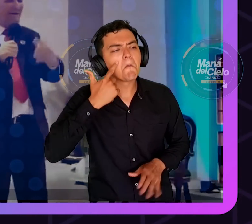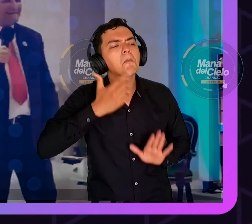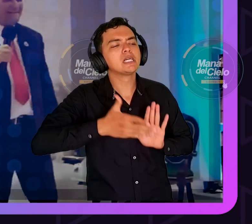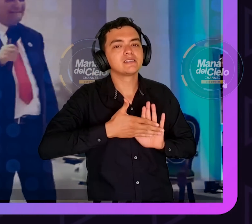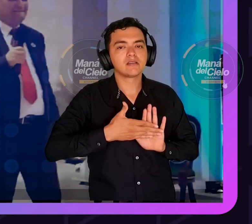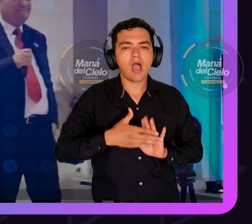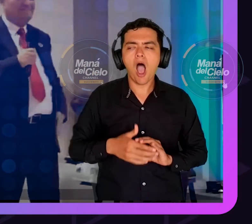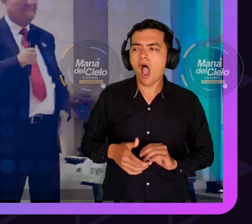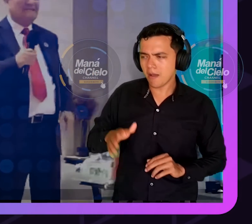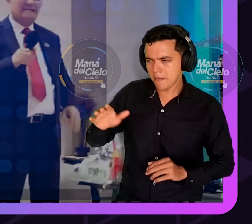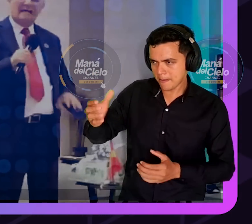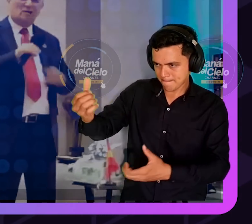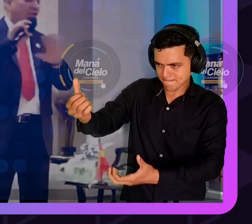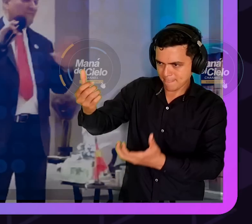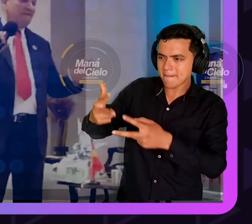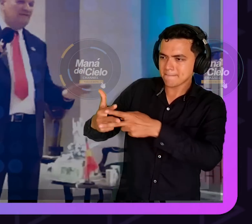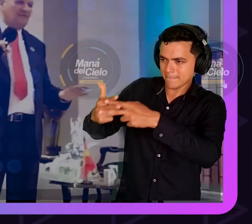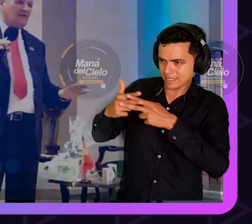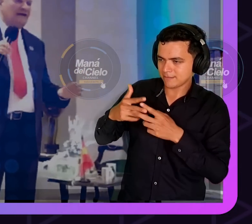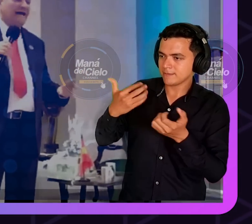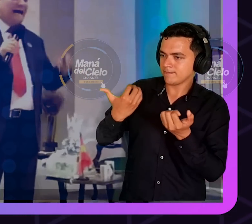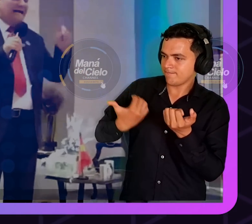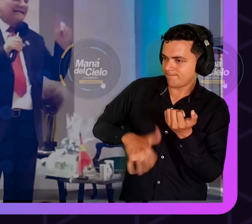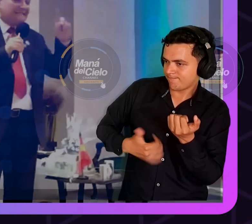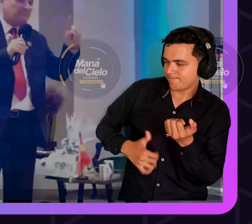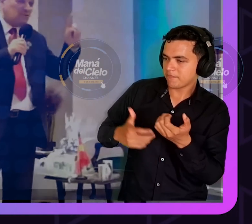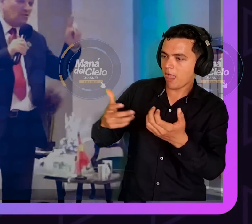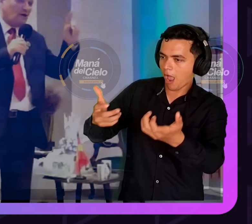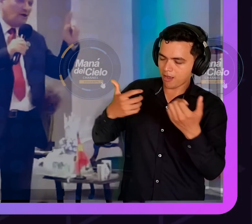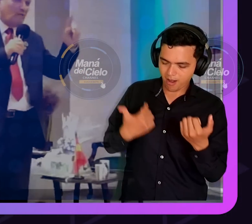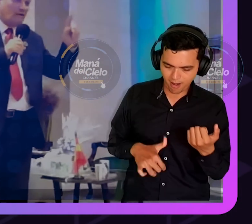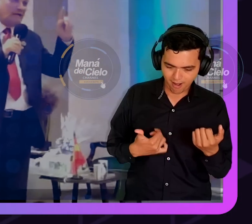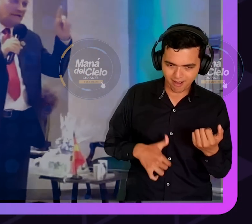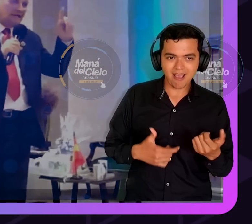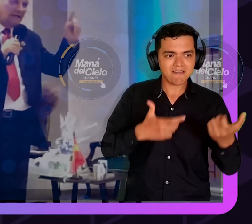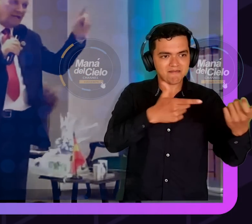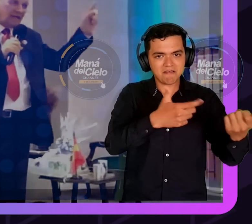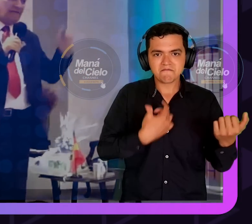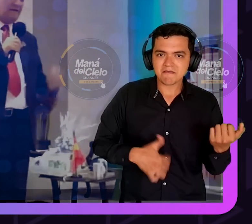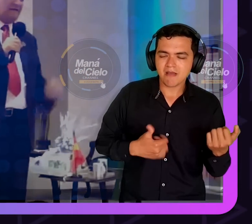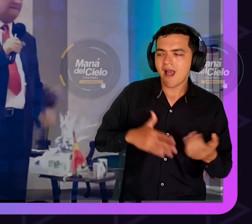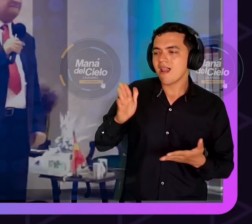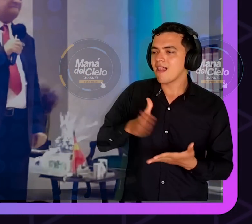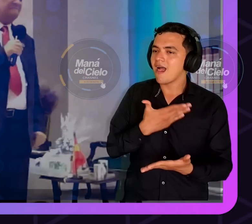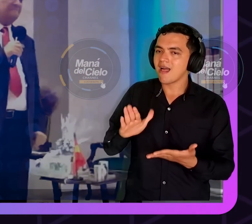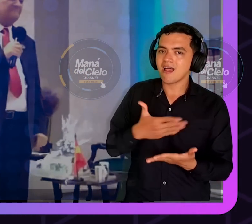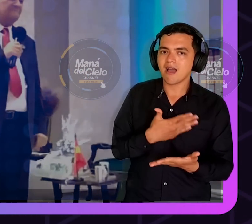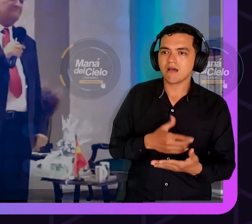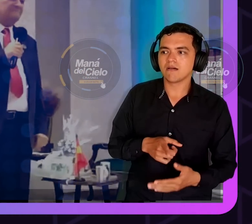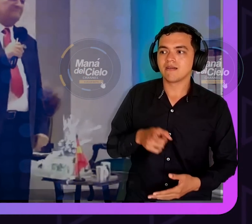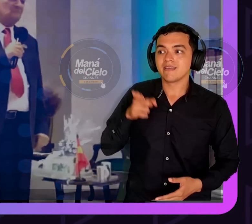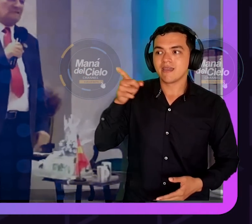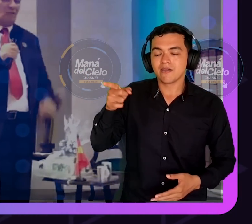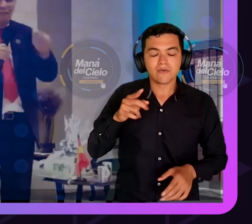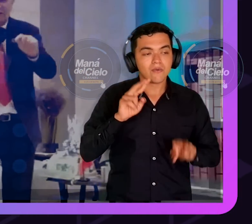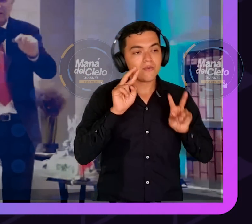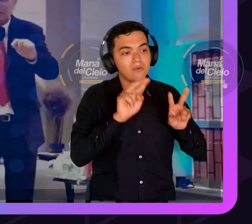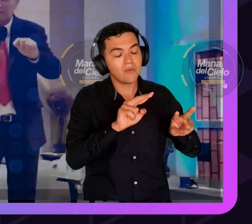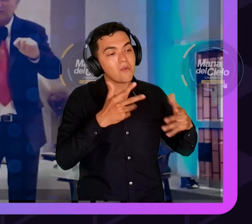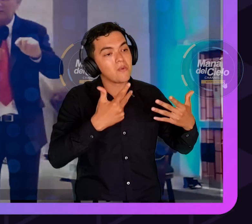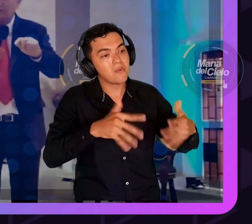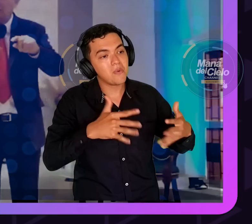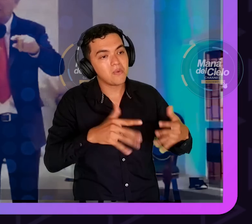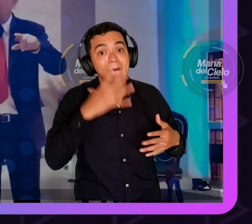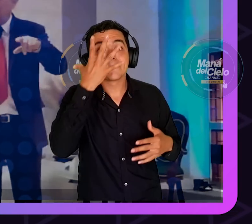cantar. Eso fue una bendición. Así empezó la obra en Calamar. Ese grupo de muchachos